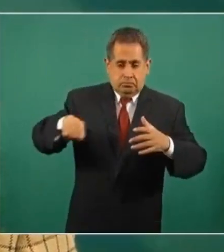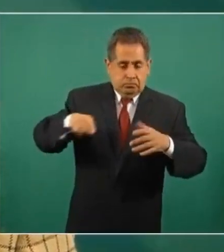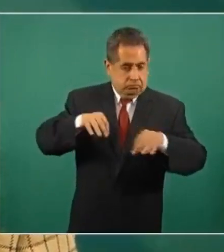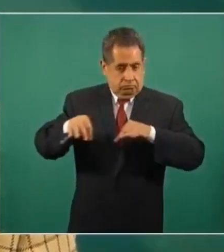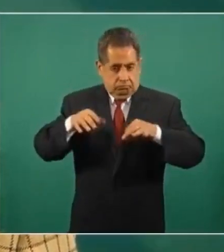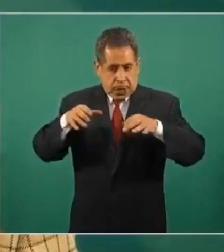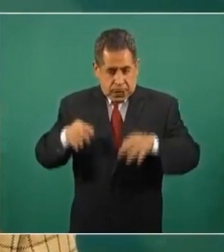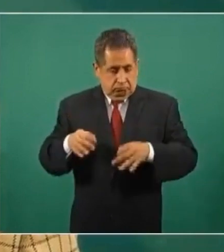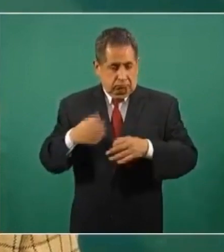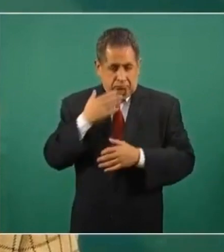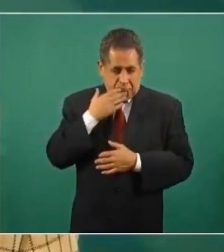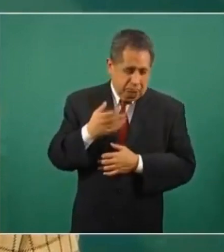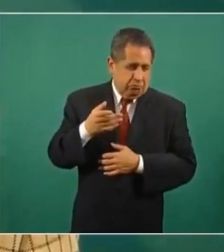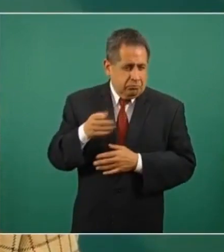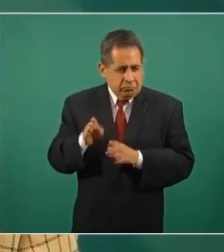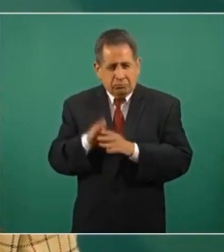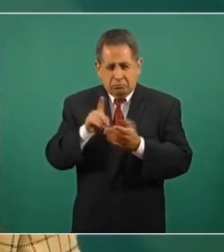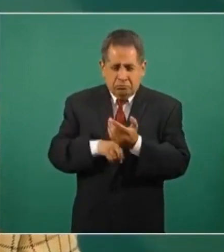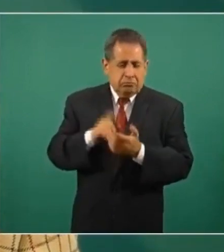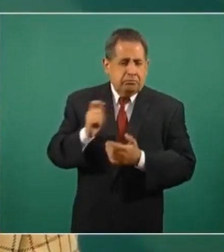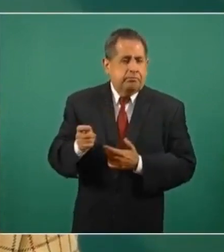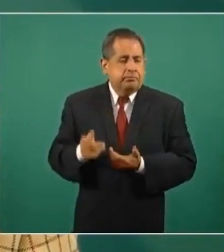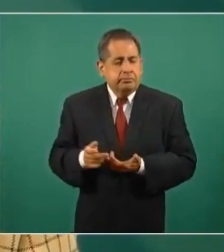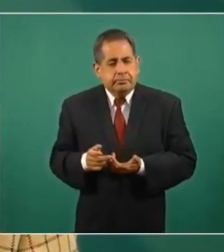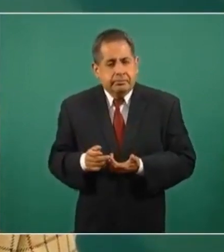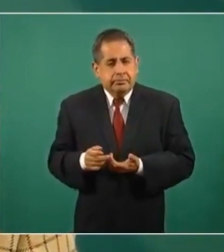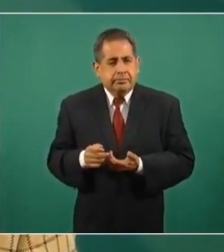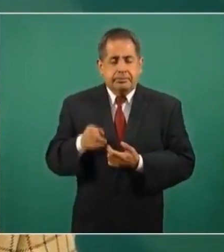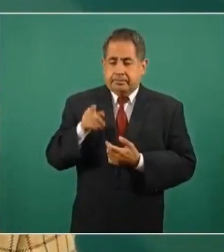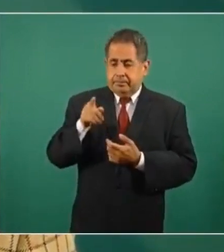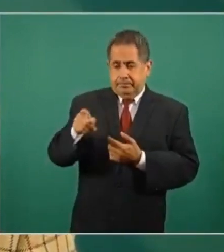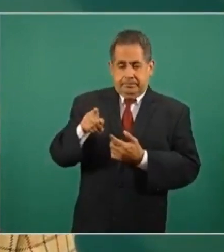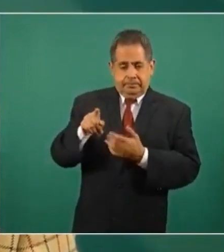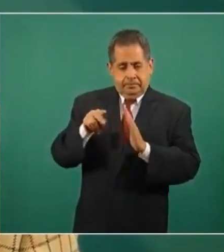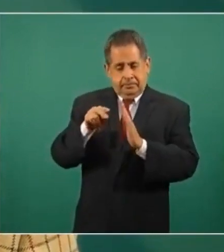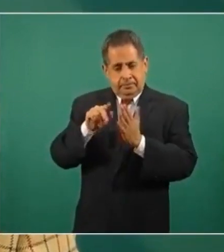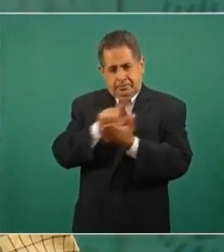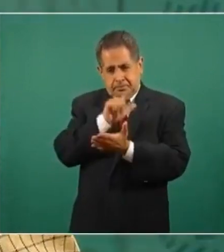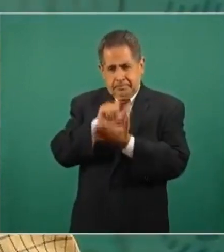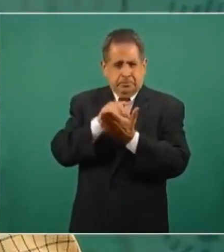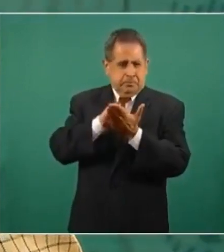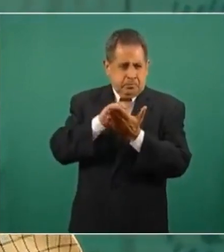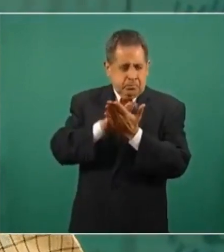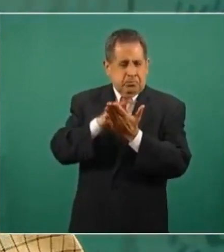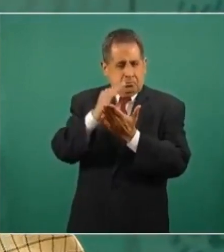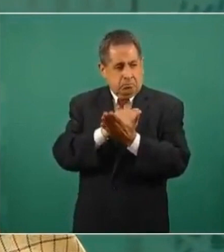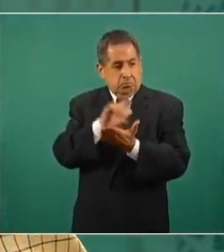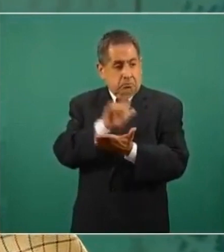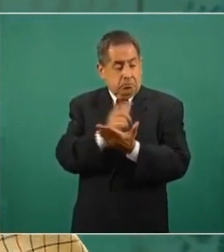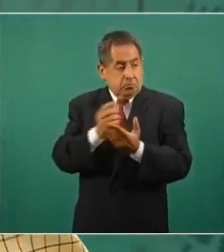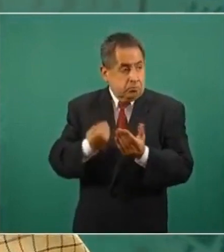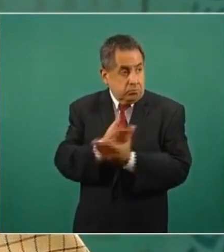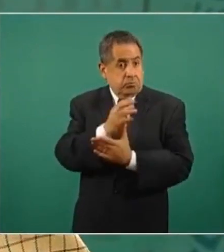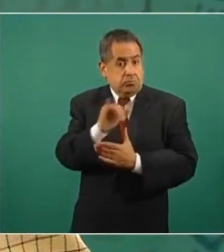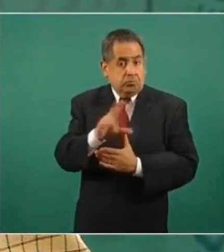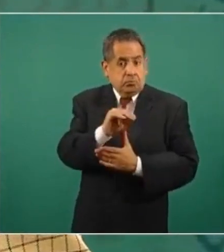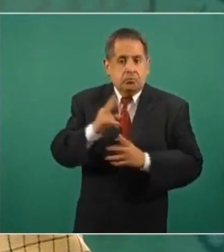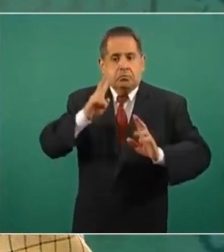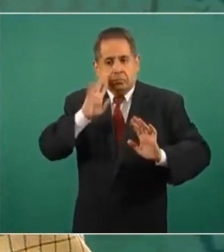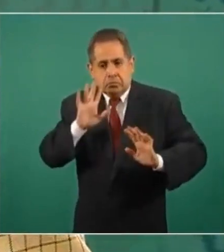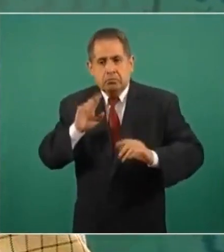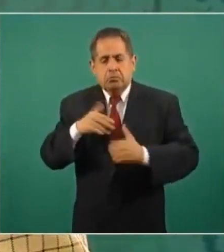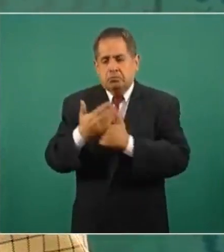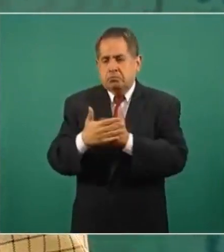trabajo, decida sobre la expedición de esta norma, de esta ley y en su caso